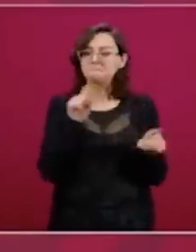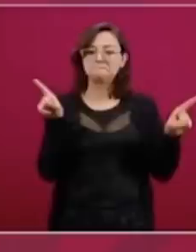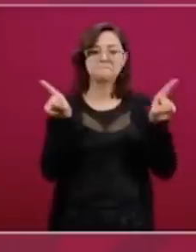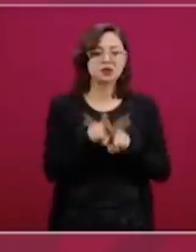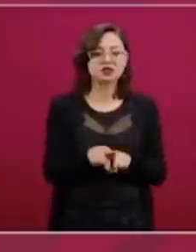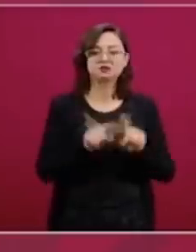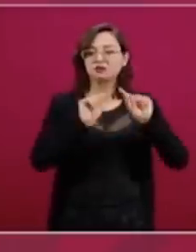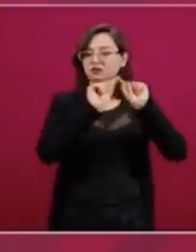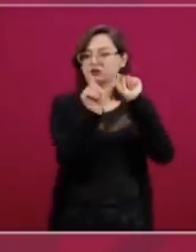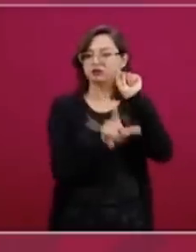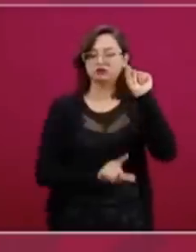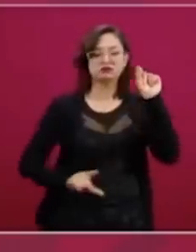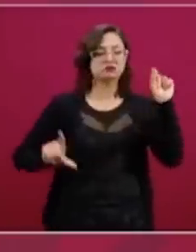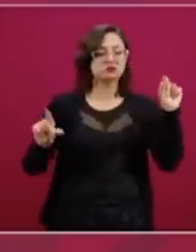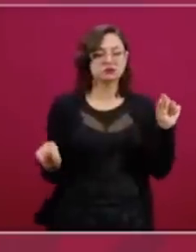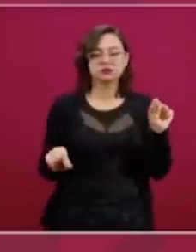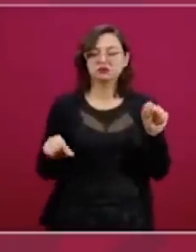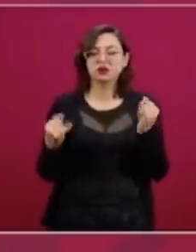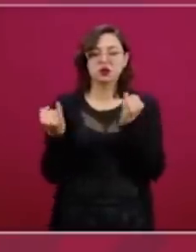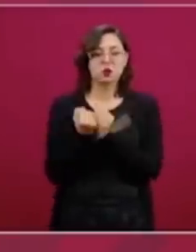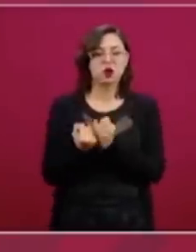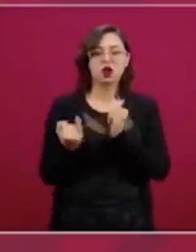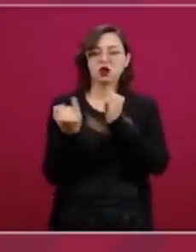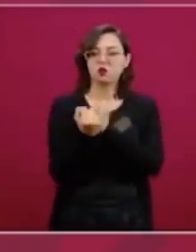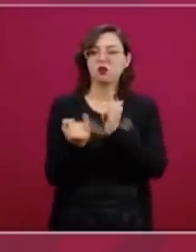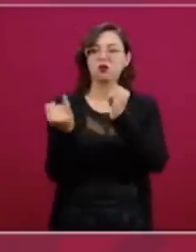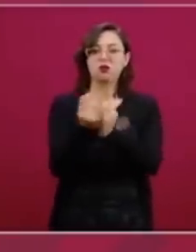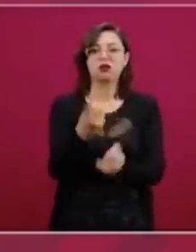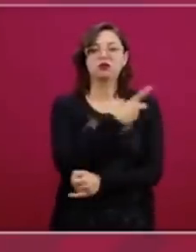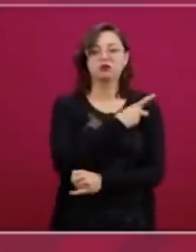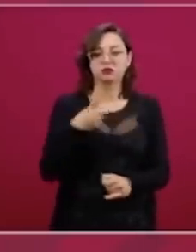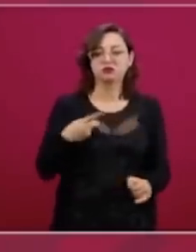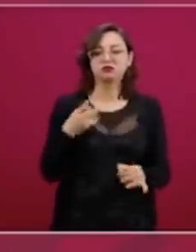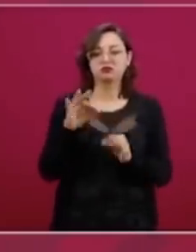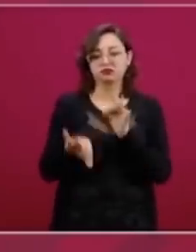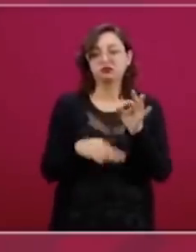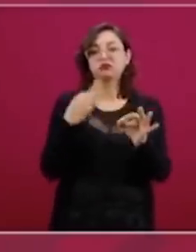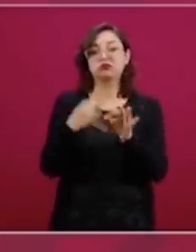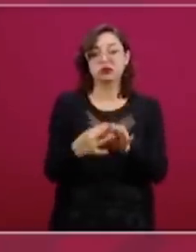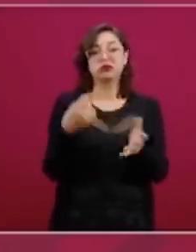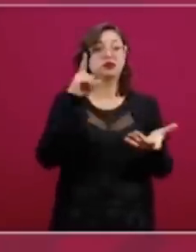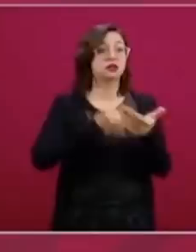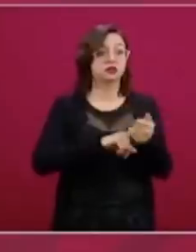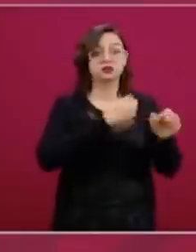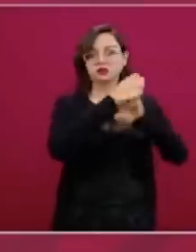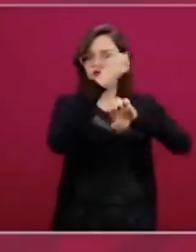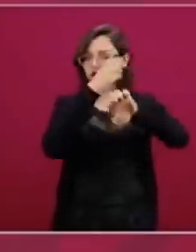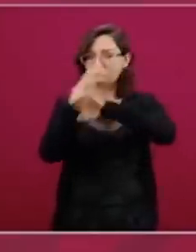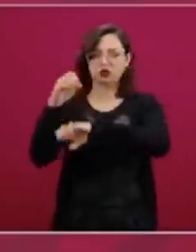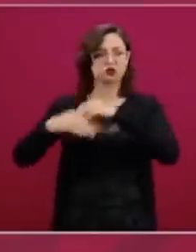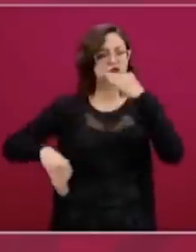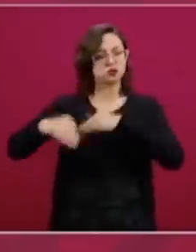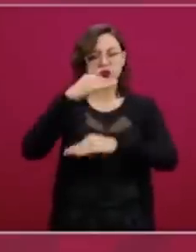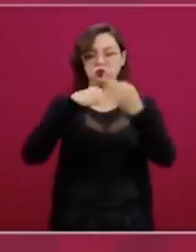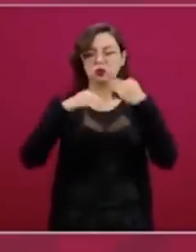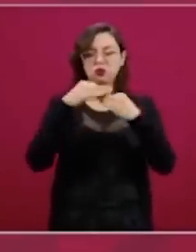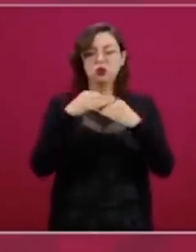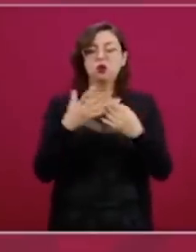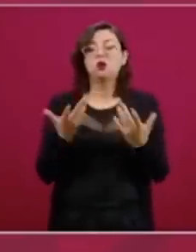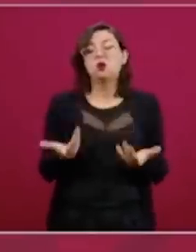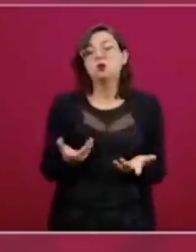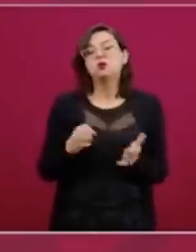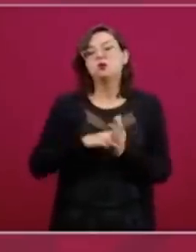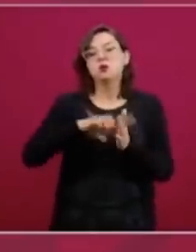de alcance nacional y esto se tiene que hacer cumplir en el nivel local. Aquellas, por ejemplo, aquellas